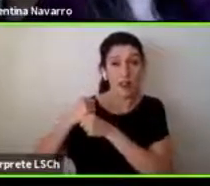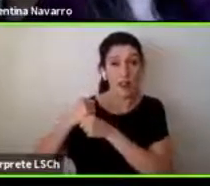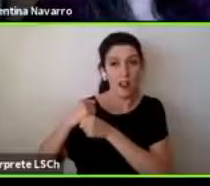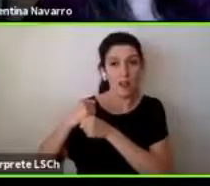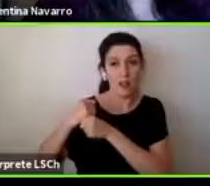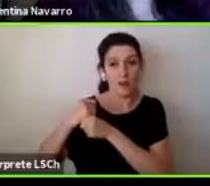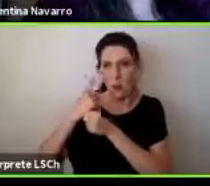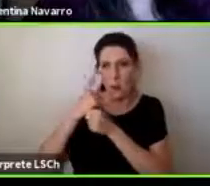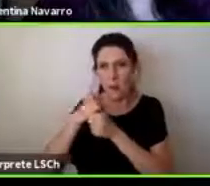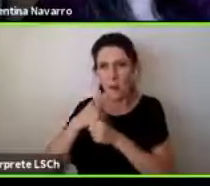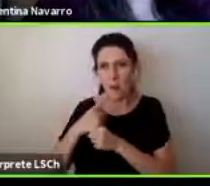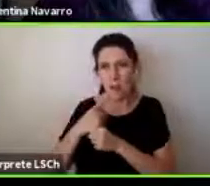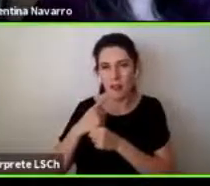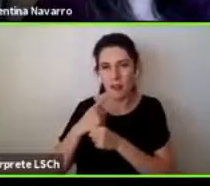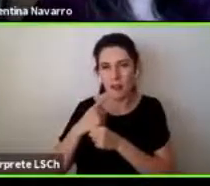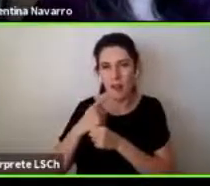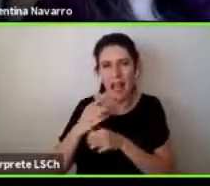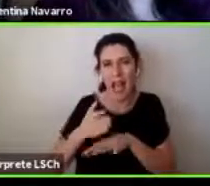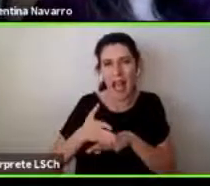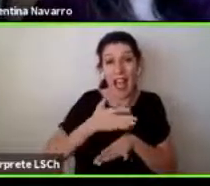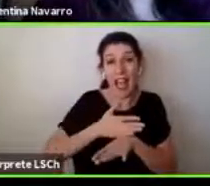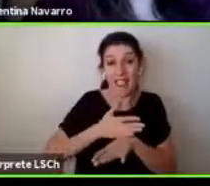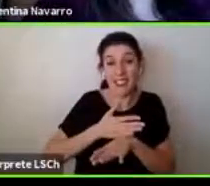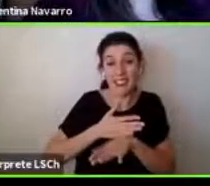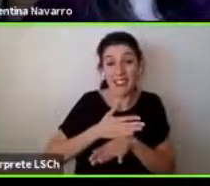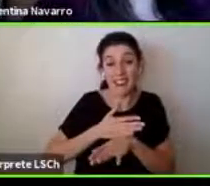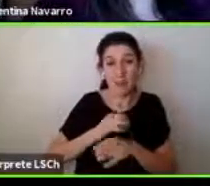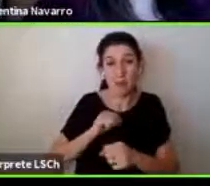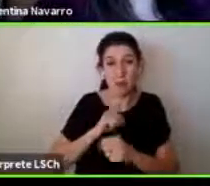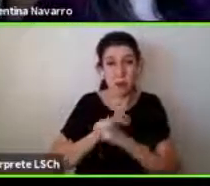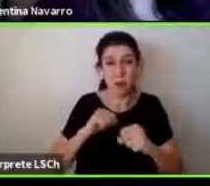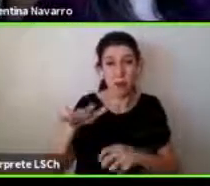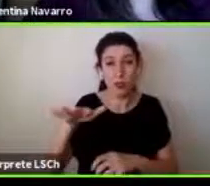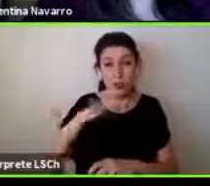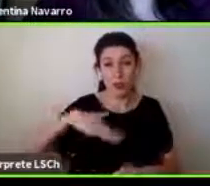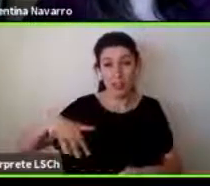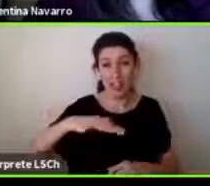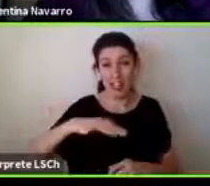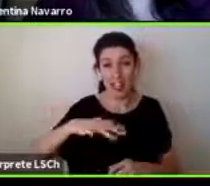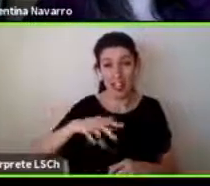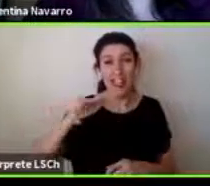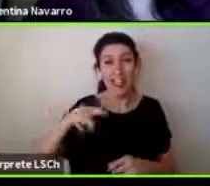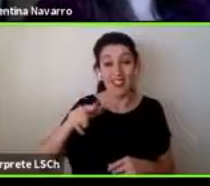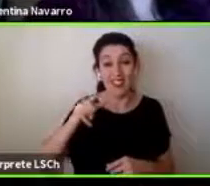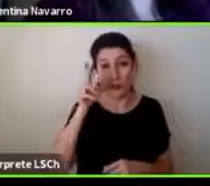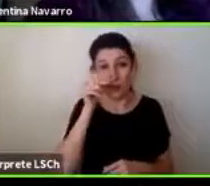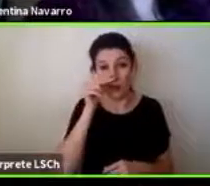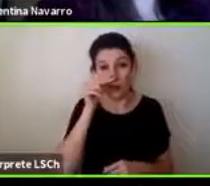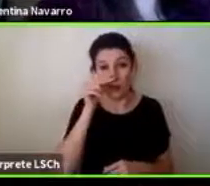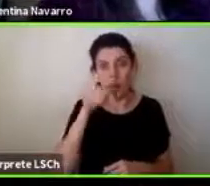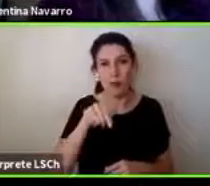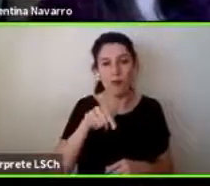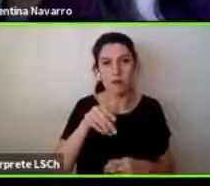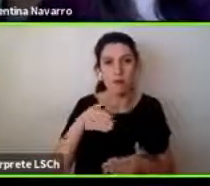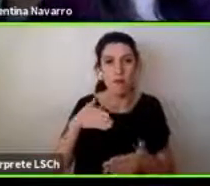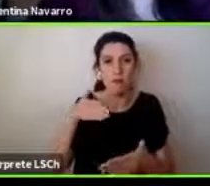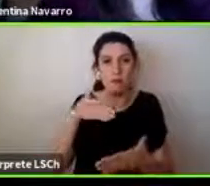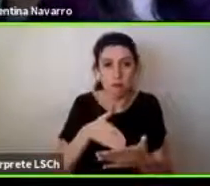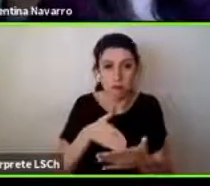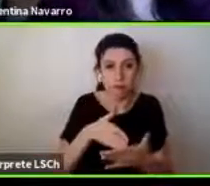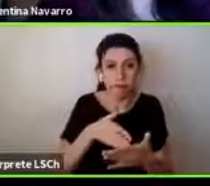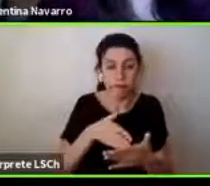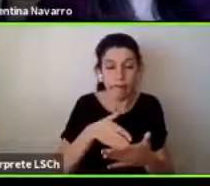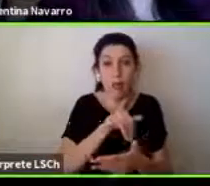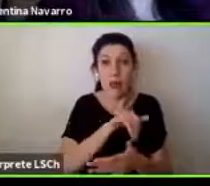justo antes del estallido y como que cuando el estallido como que paró un poco nuestra idea de divulgación científica y la empezamos a retomar este año a principio